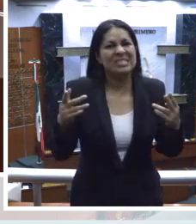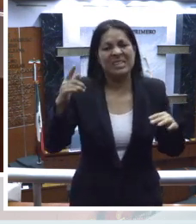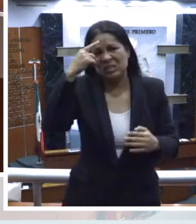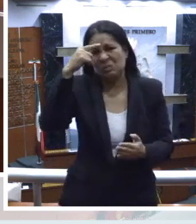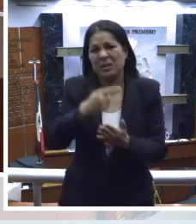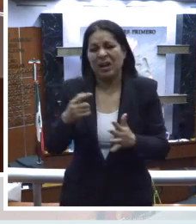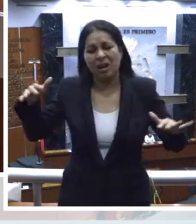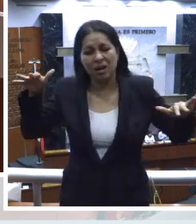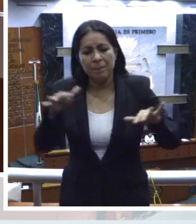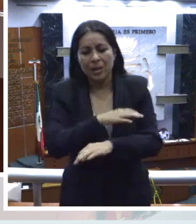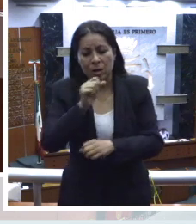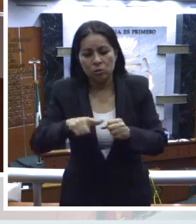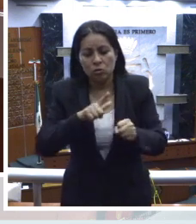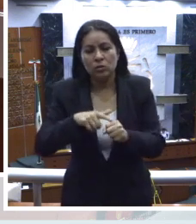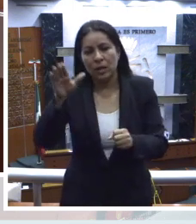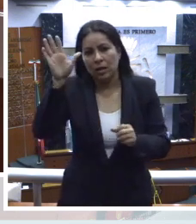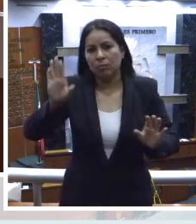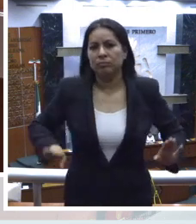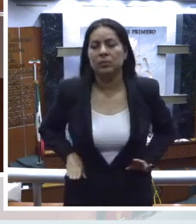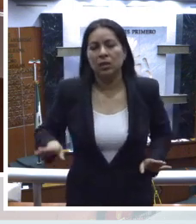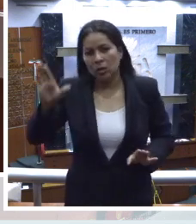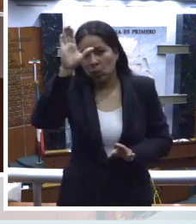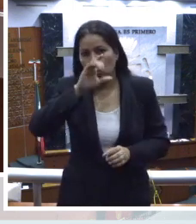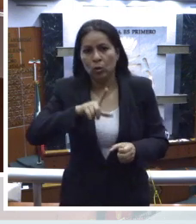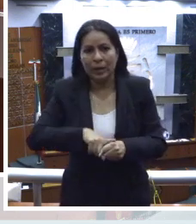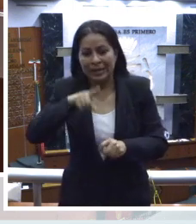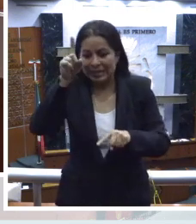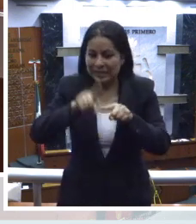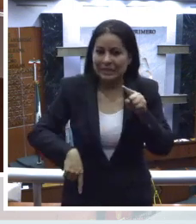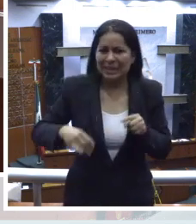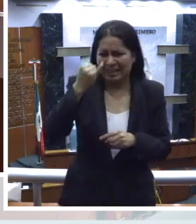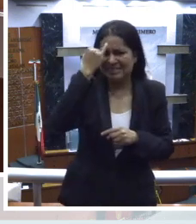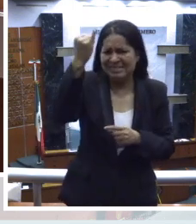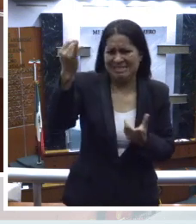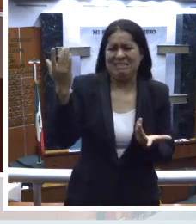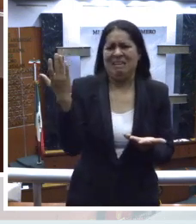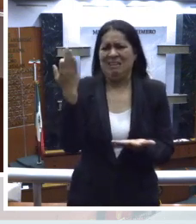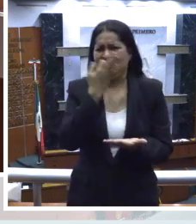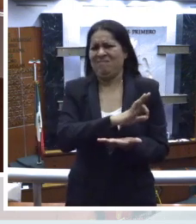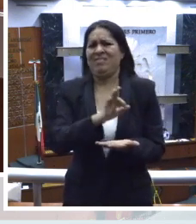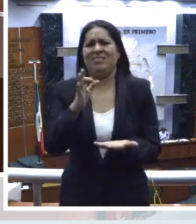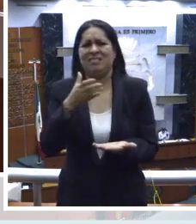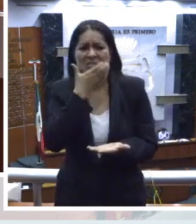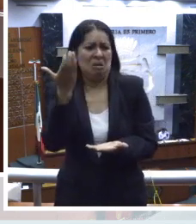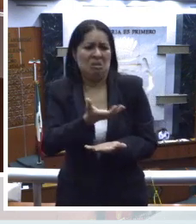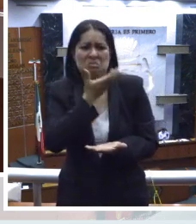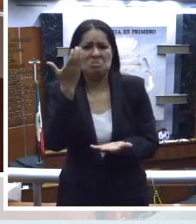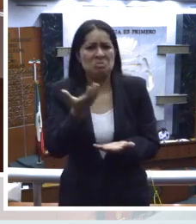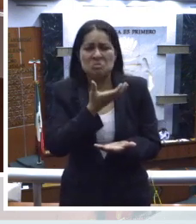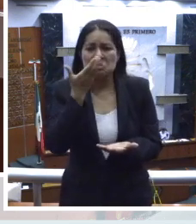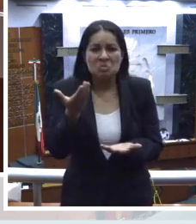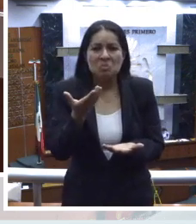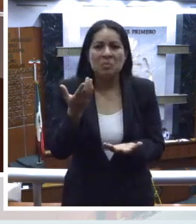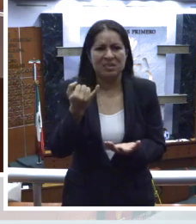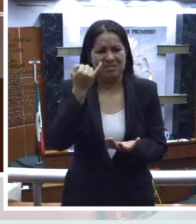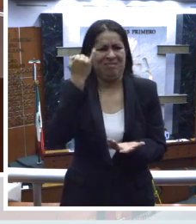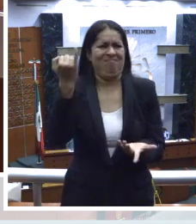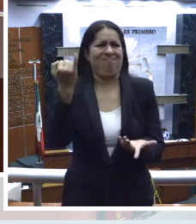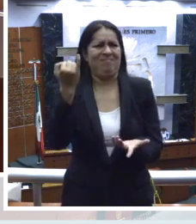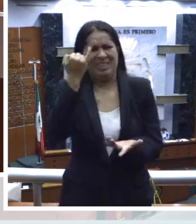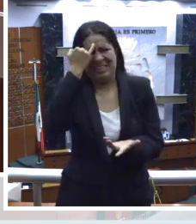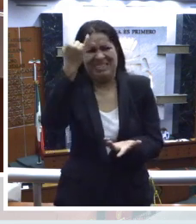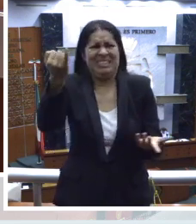las actitudes sociales y culturales y eliminar los prejuicios y las prácticas tradicionales basadas en